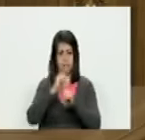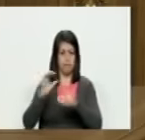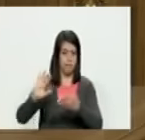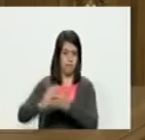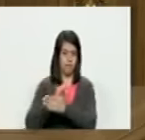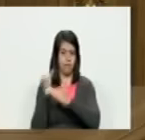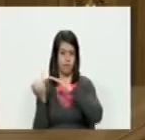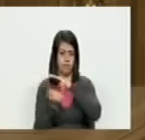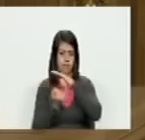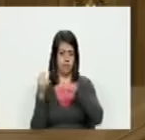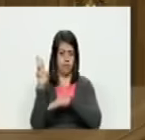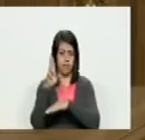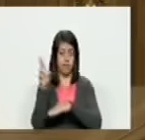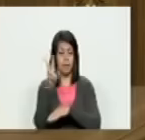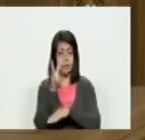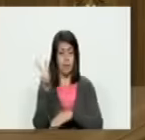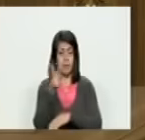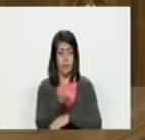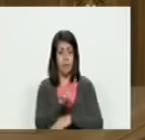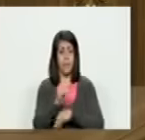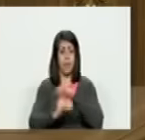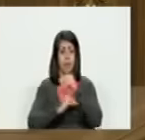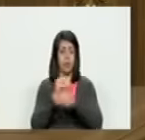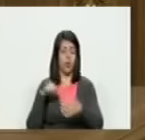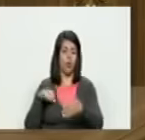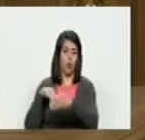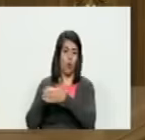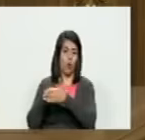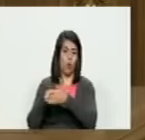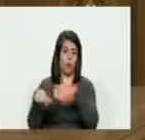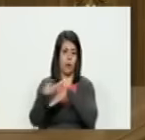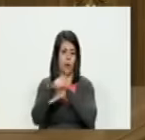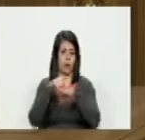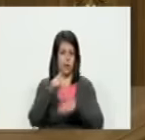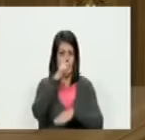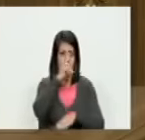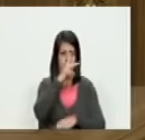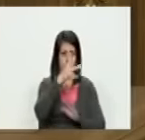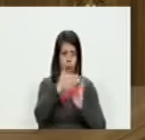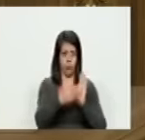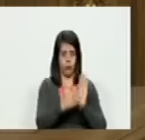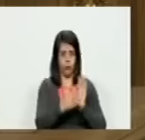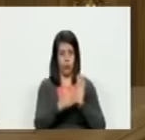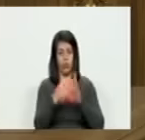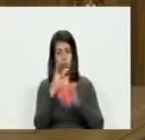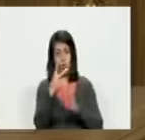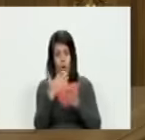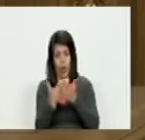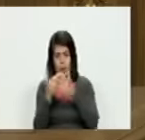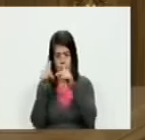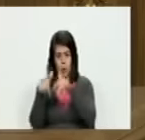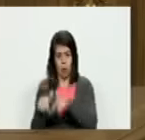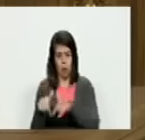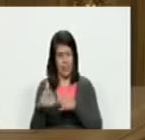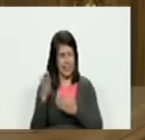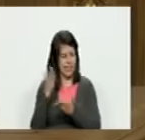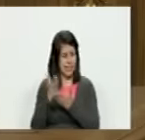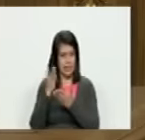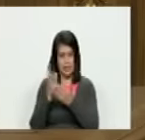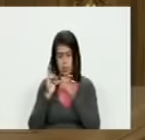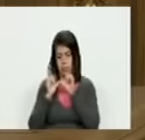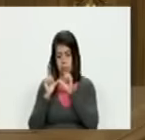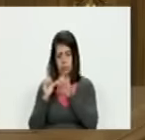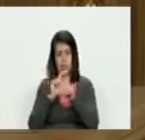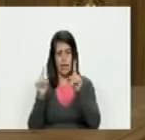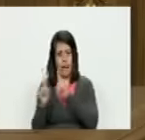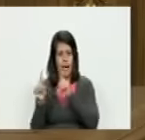instituciones republicanas de Venezuela y ejecuta un golpe de estado desde el año 2002 hasta hoy no ha frenado cambian